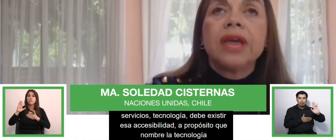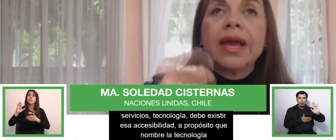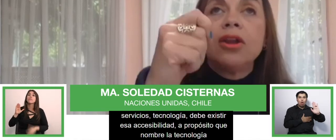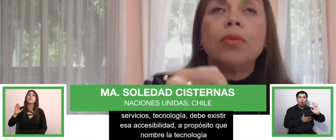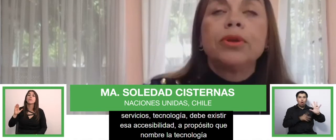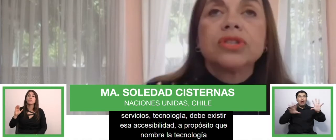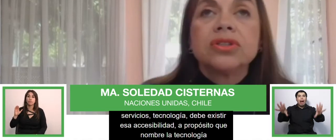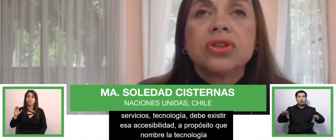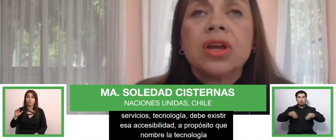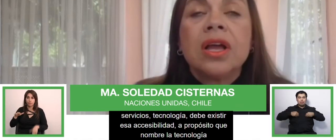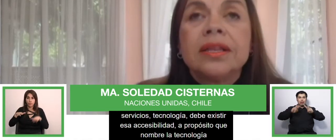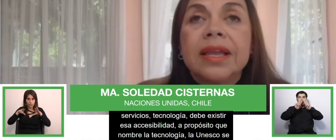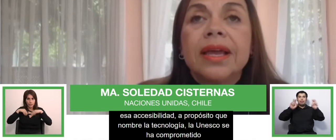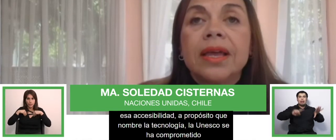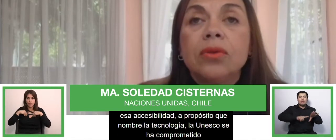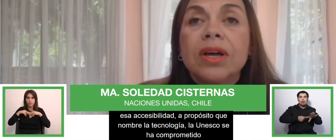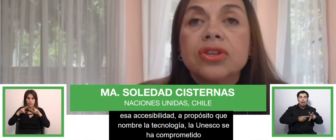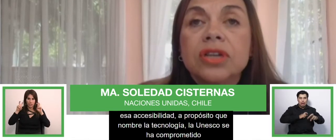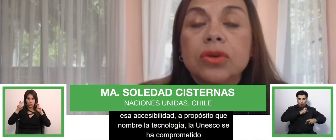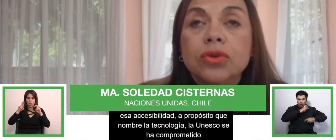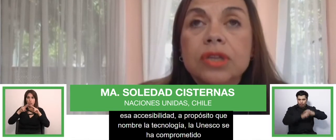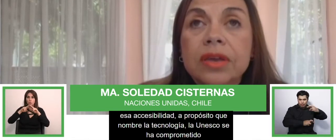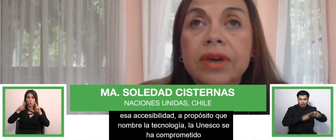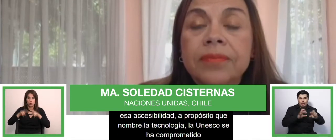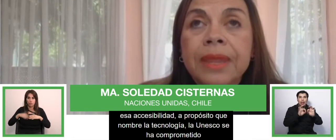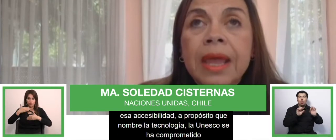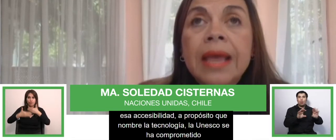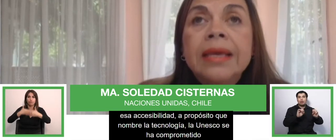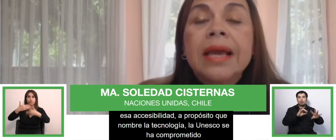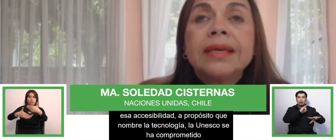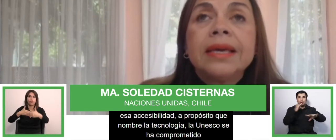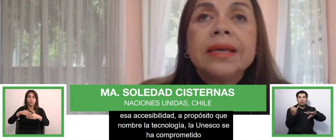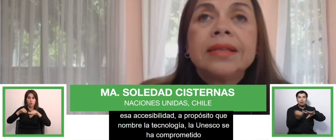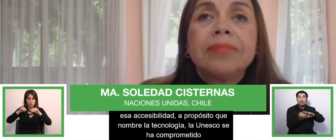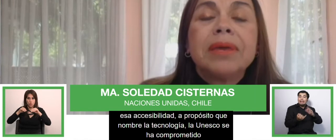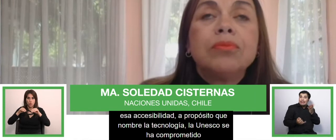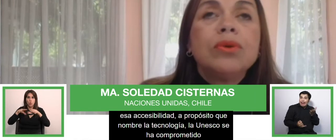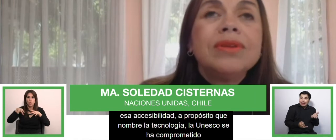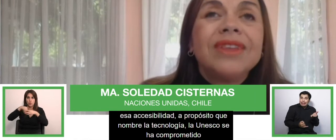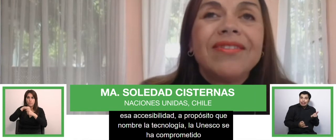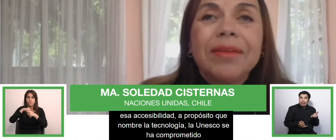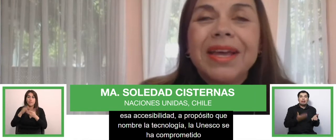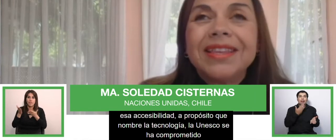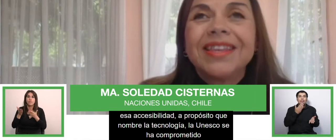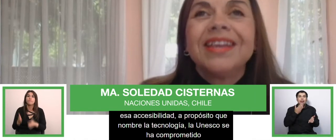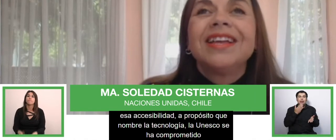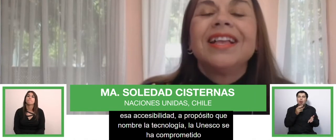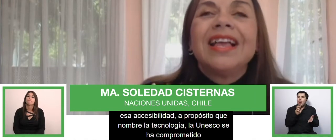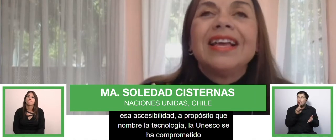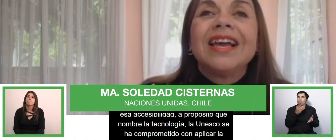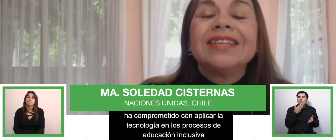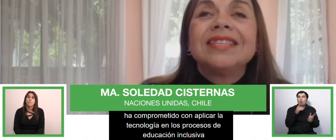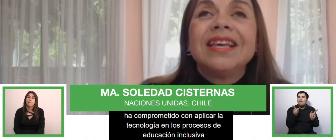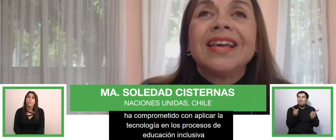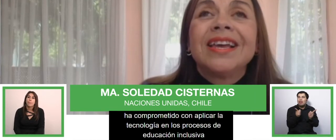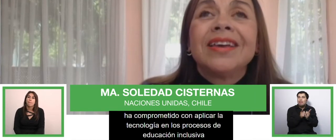tecnología en los procesos de educación inclusiva. Y aquí, también muy brevemente,